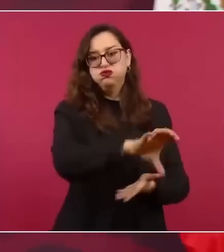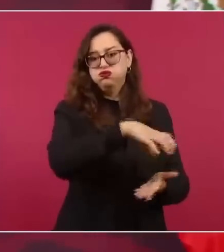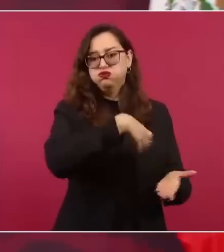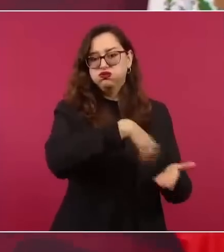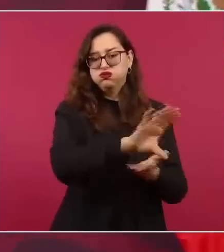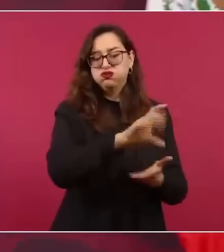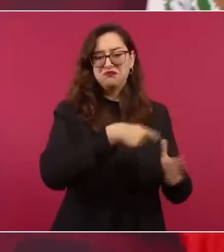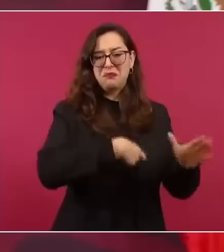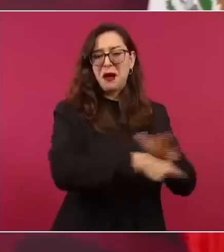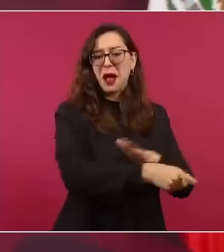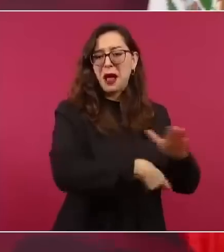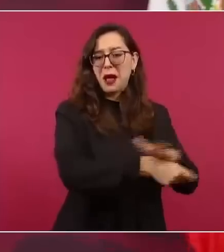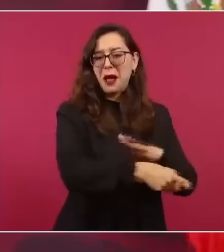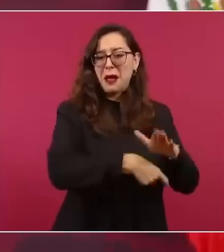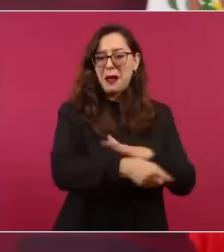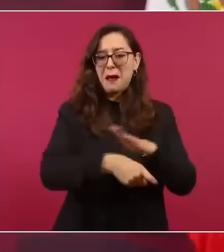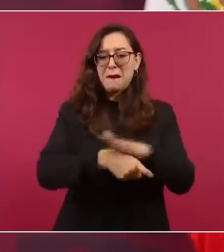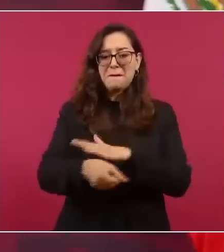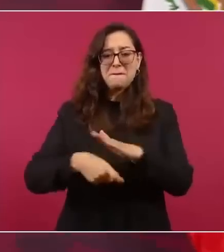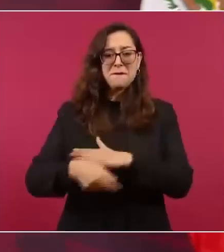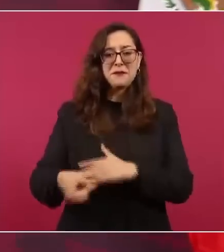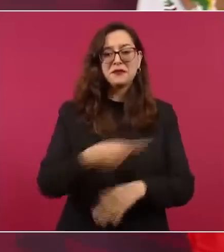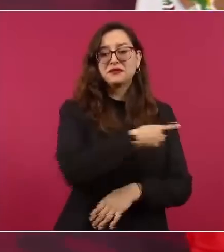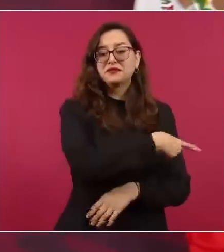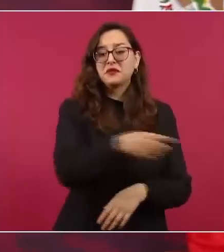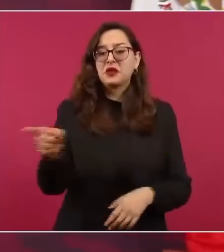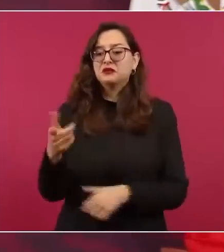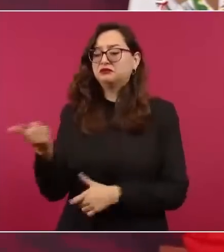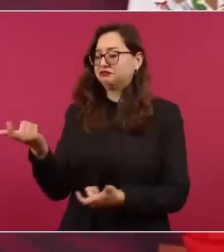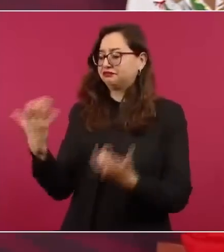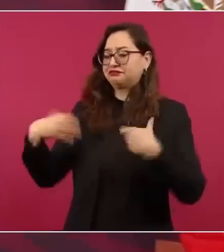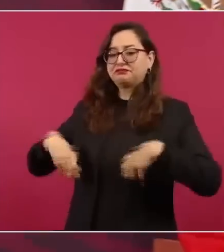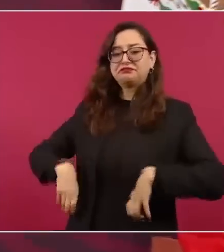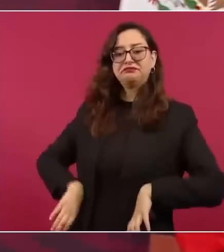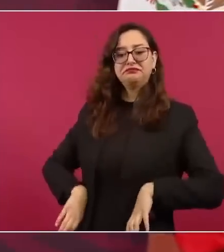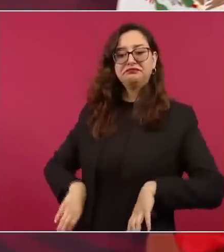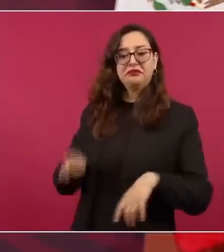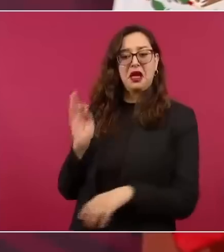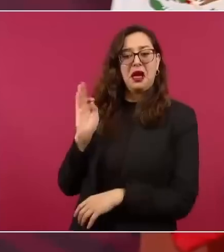a toda esa intelectualidad orgánica.